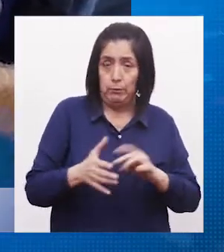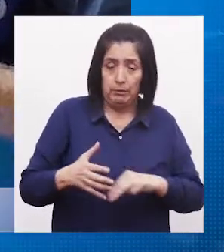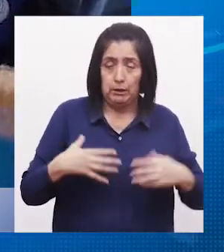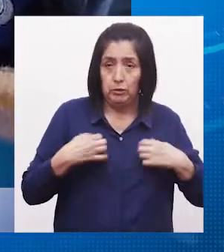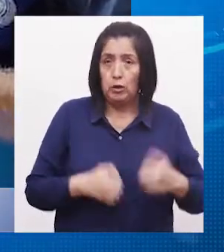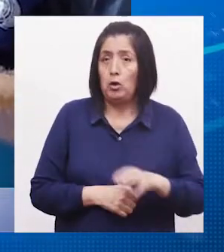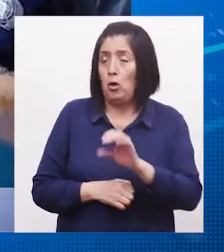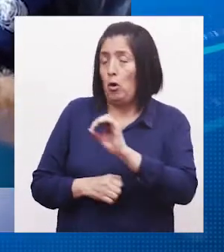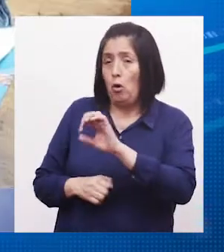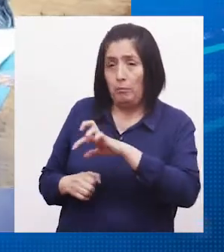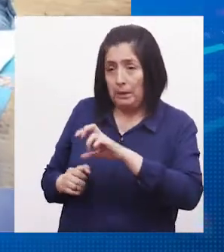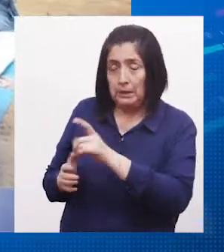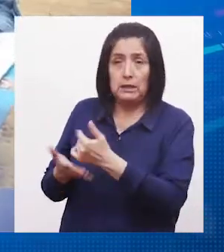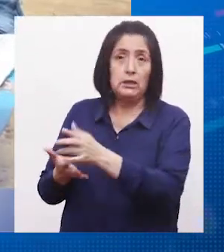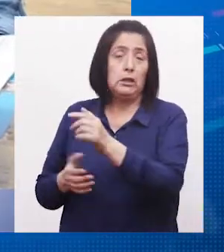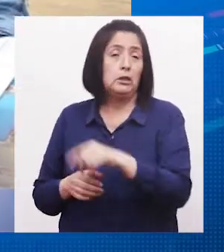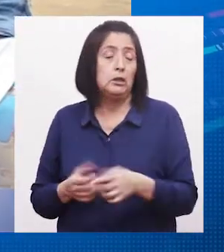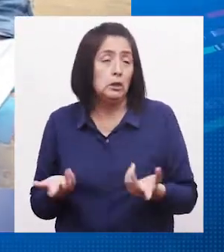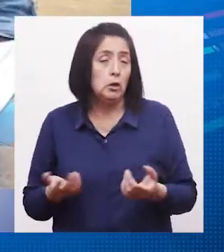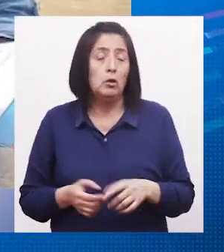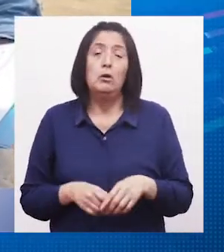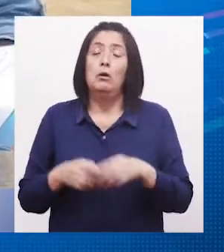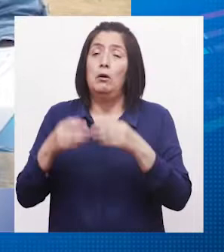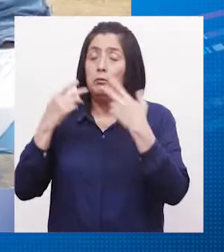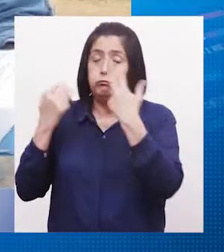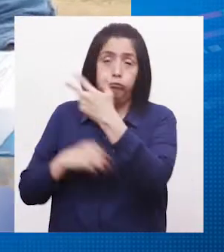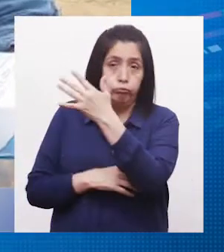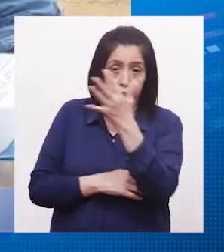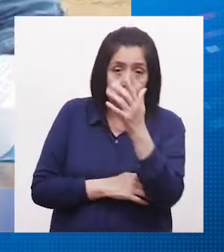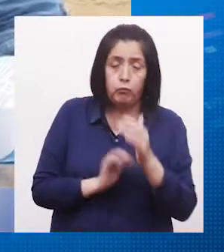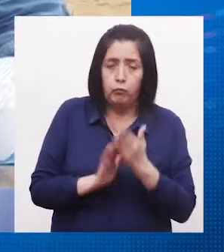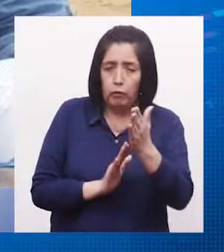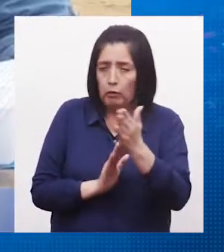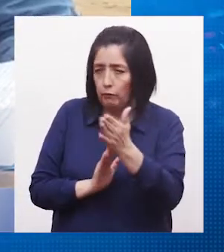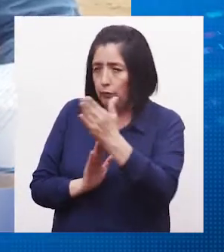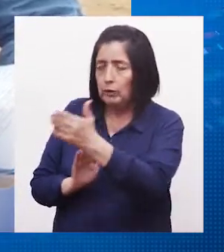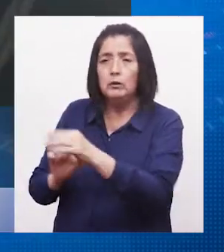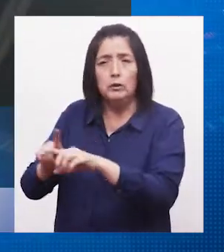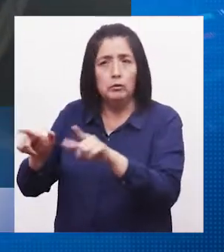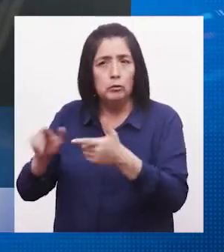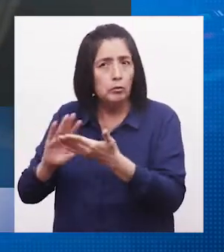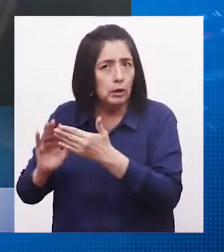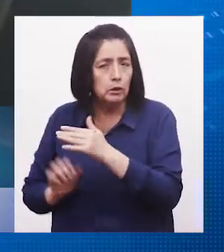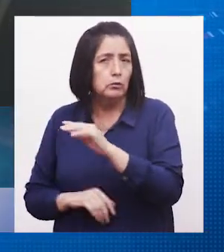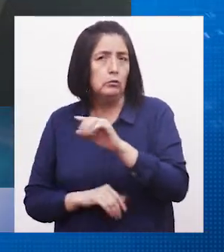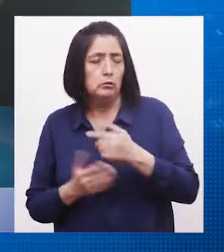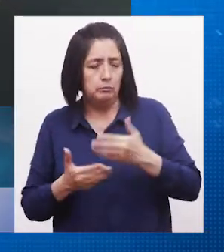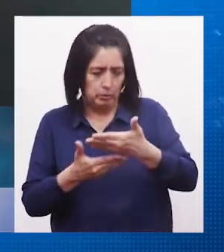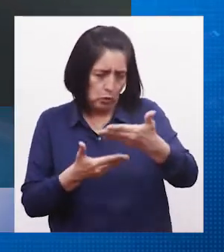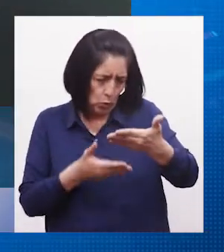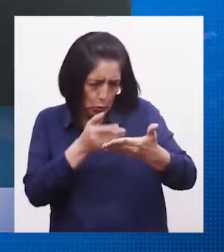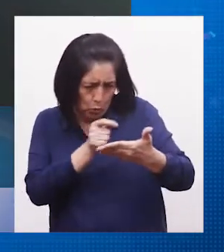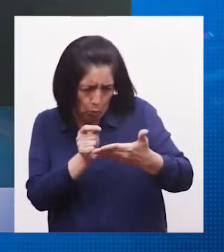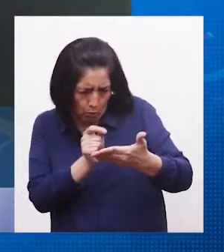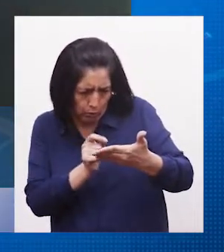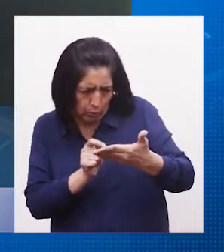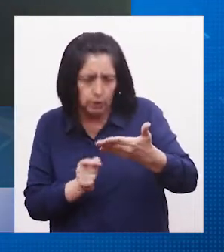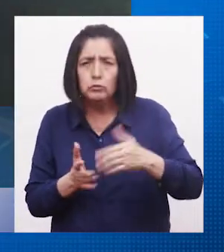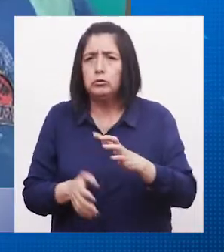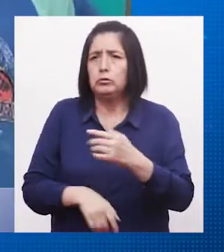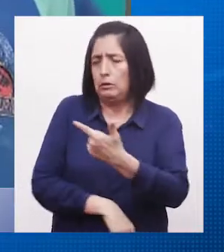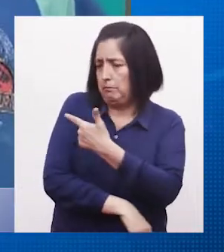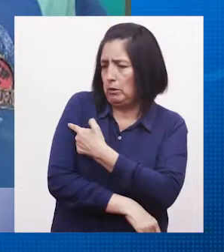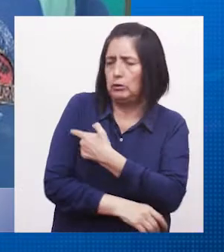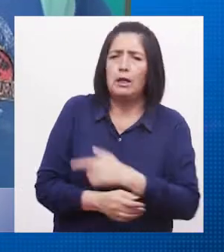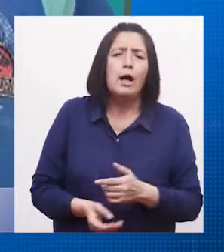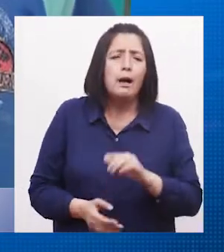OPS y Direza Ucayali Recorrieron Manantay y el Centro Poblado Nuevo San Juan Para validar fichas de registro de vacunación Y para